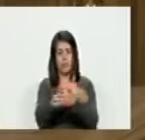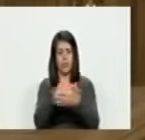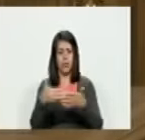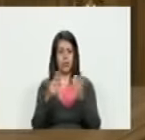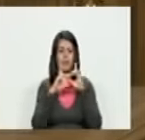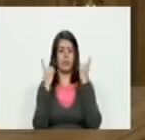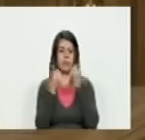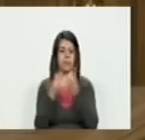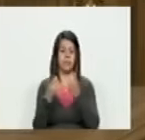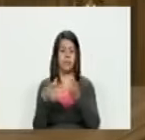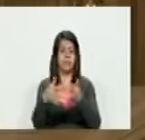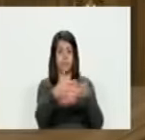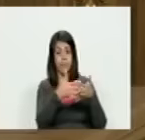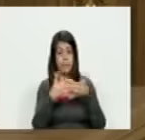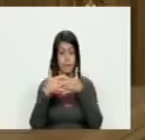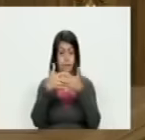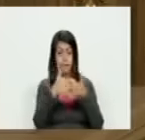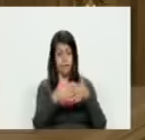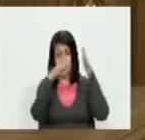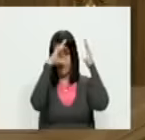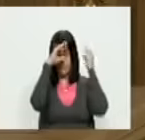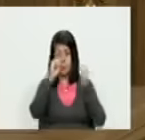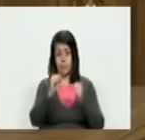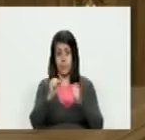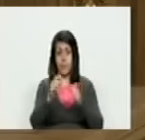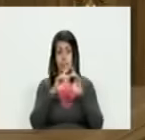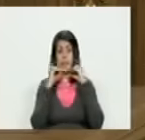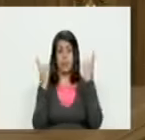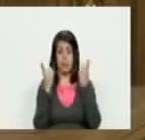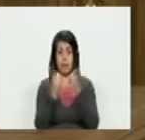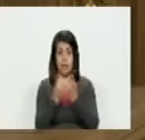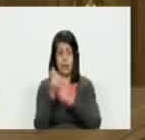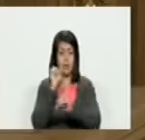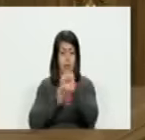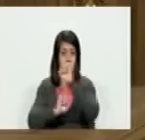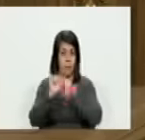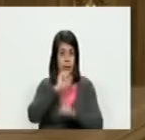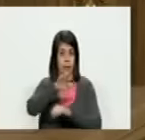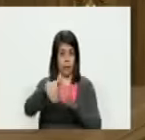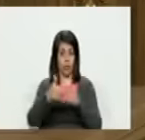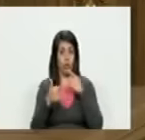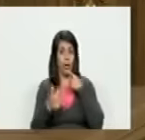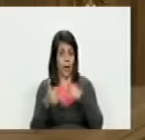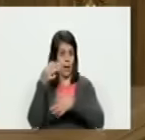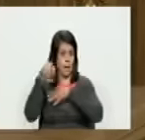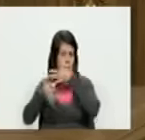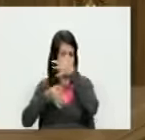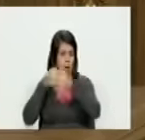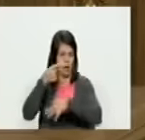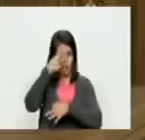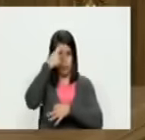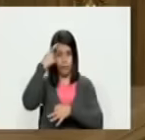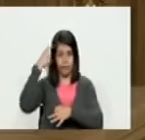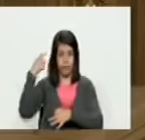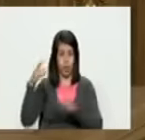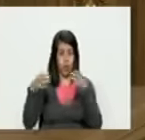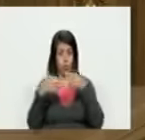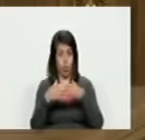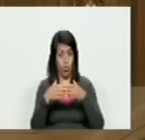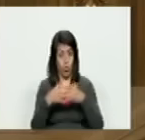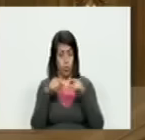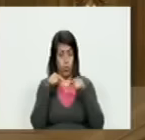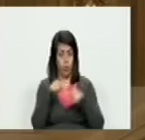conocemos toda la estrategia de máxima presión diplomática el departamento de defensa todo lo que le he dicho de las operaciones psicológicas y el batallón